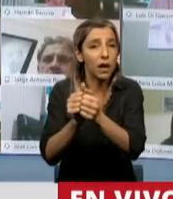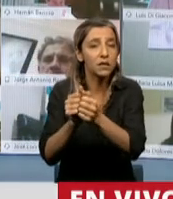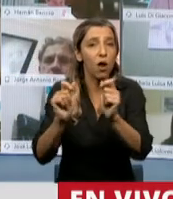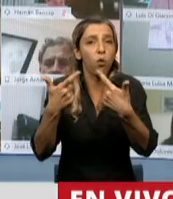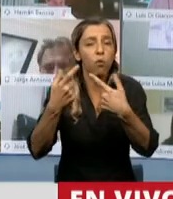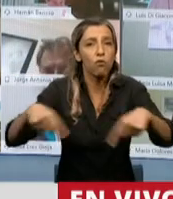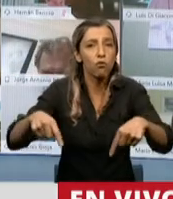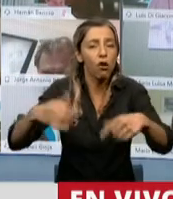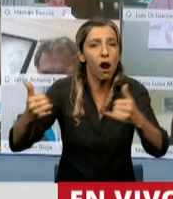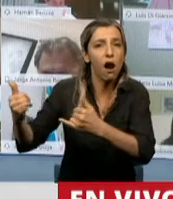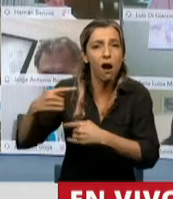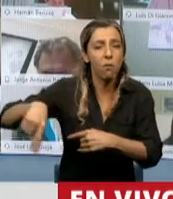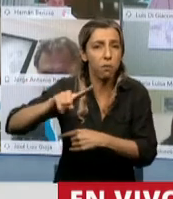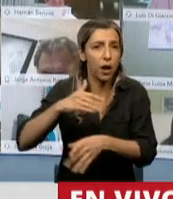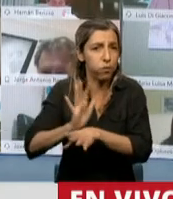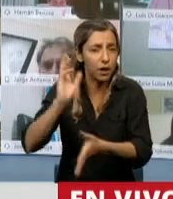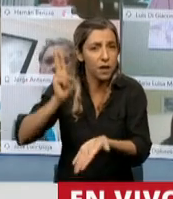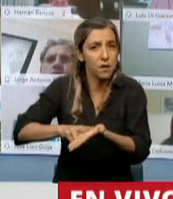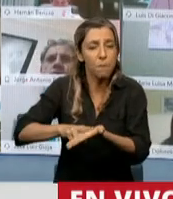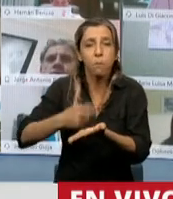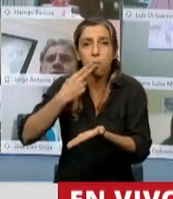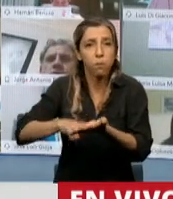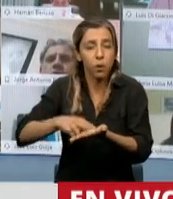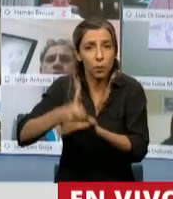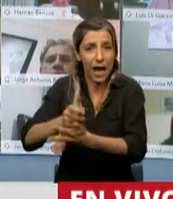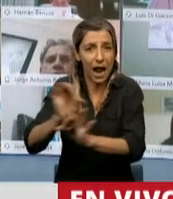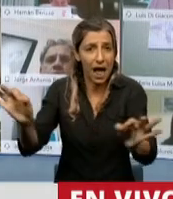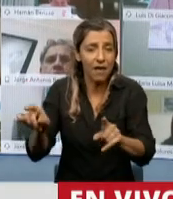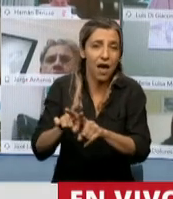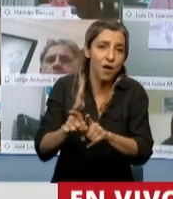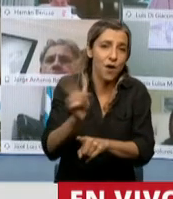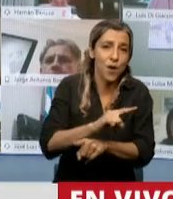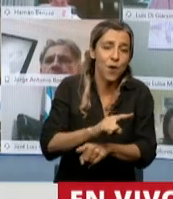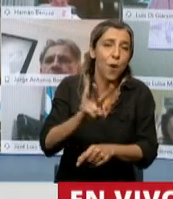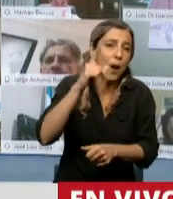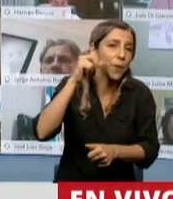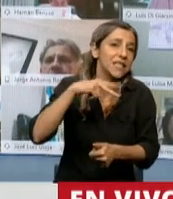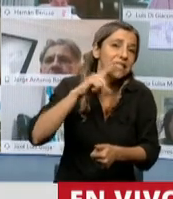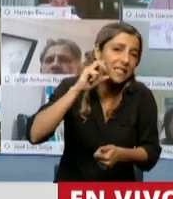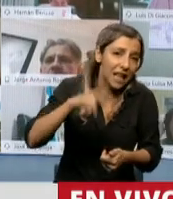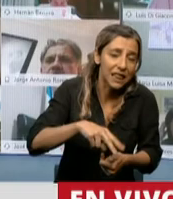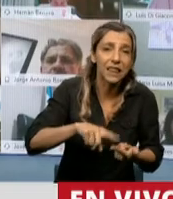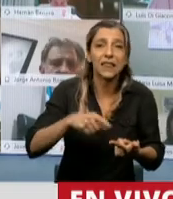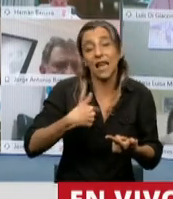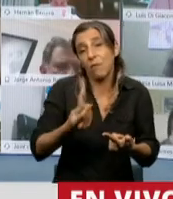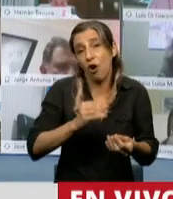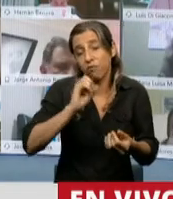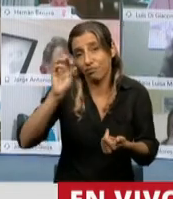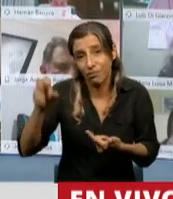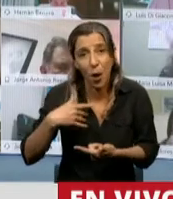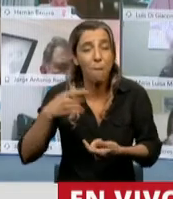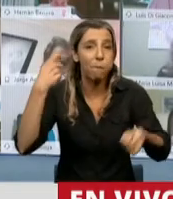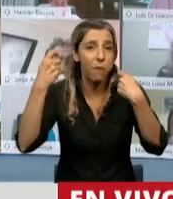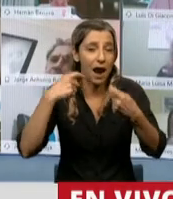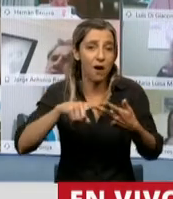tributario. Ahí está el caso Vicentín y su triangulación vía Paraguay y Uruguay,